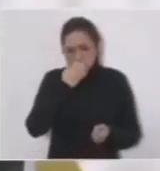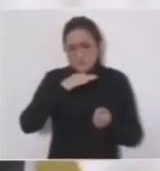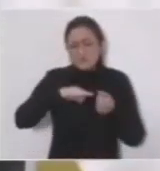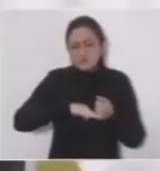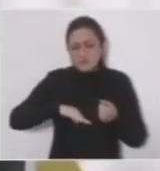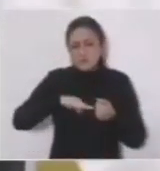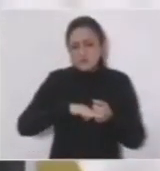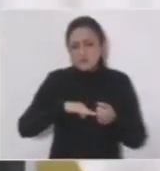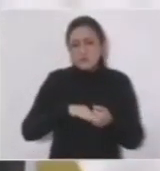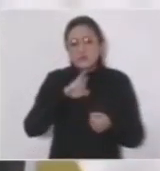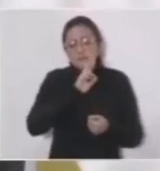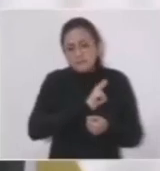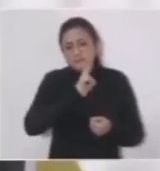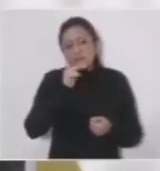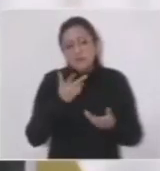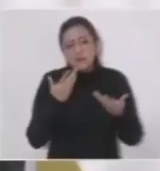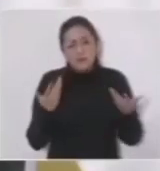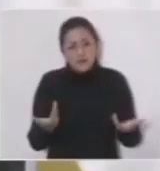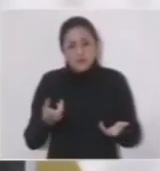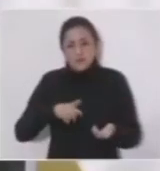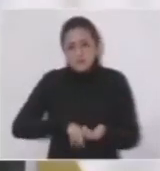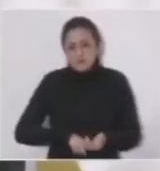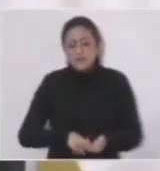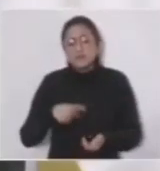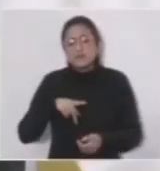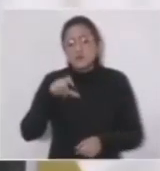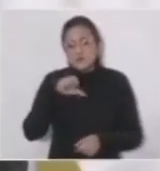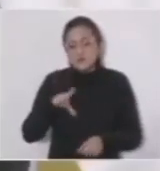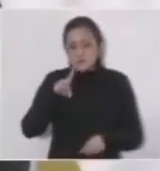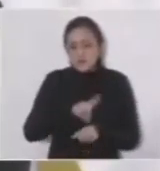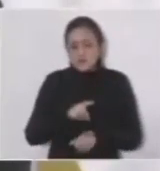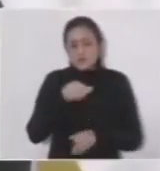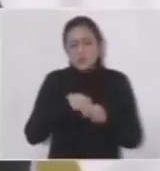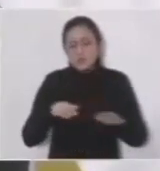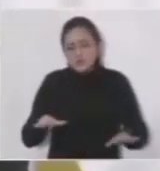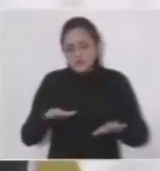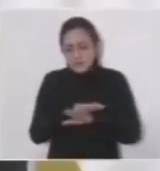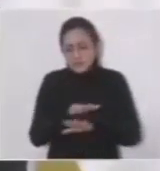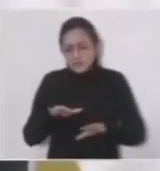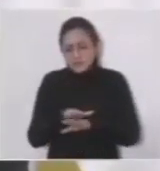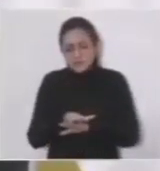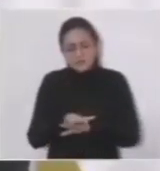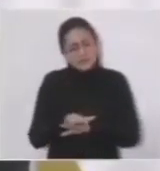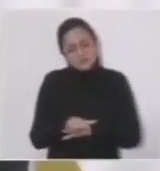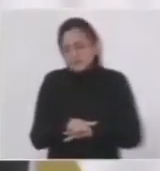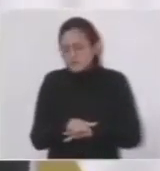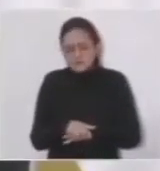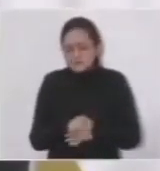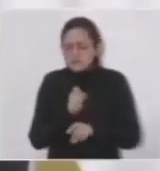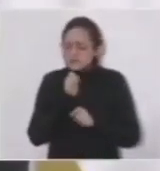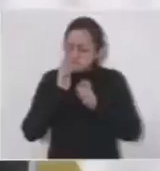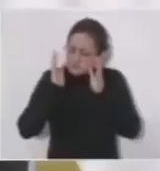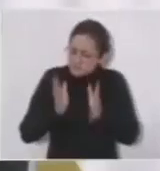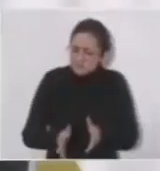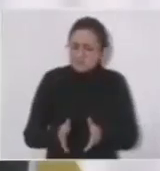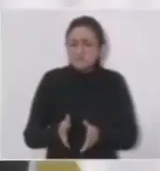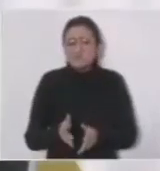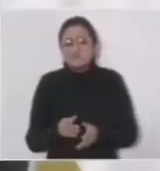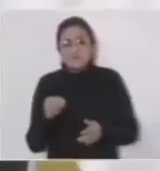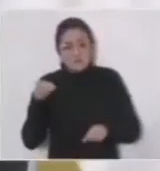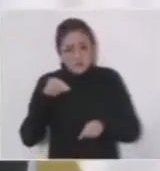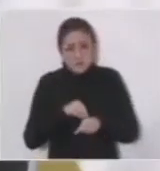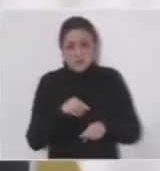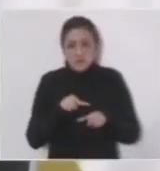permanente de la mejora regulatoria, pero hoy en día no hay cambios, todo el mundo sigue firme en sus posiciones